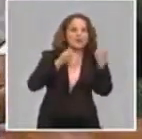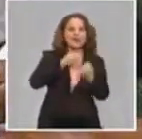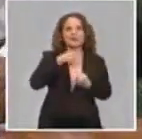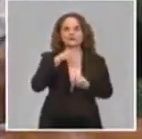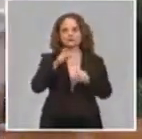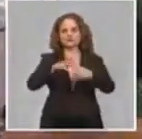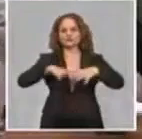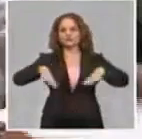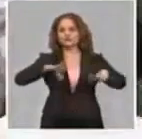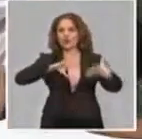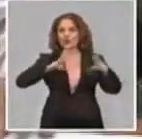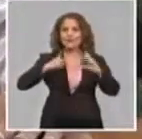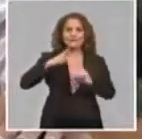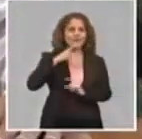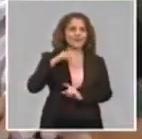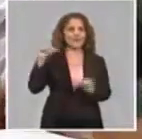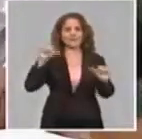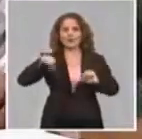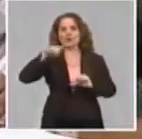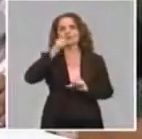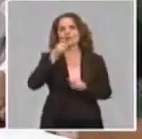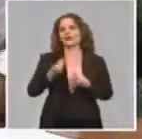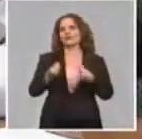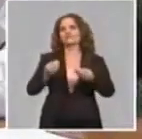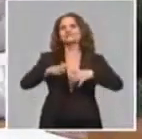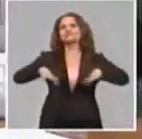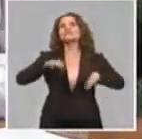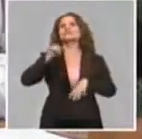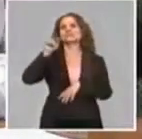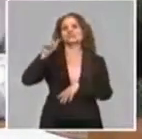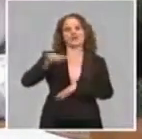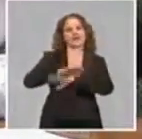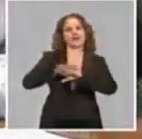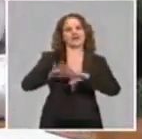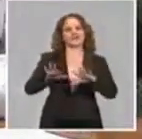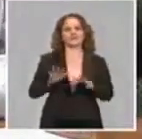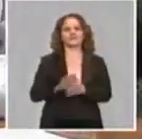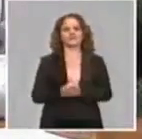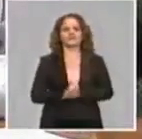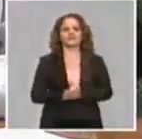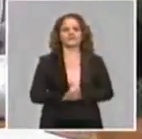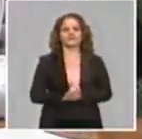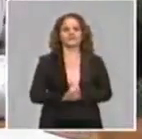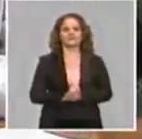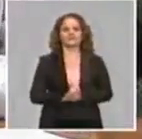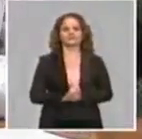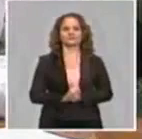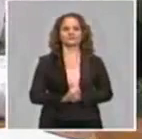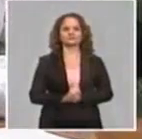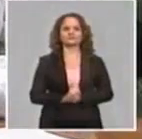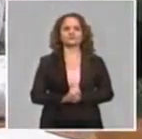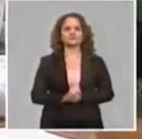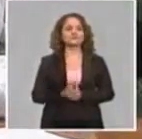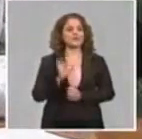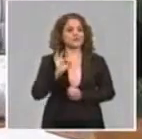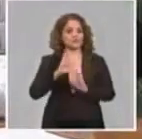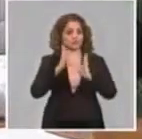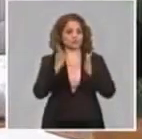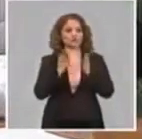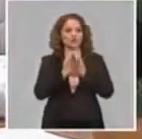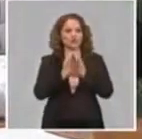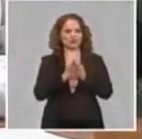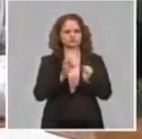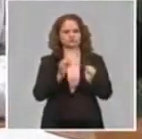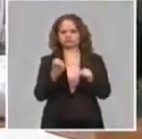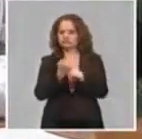condiciones para poder dar esta respuesta. El sector de la construcción se ha mantenido con un ritmo de trabajo continuo y